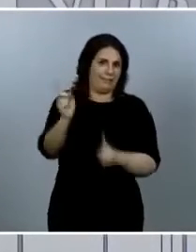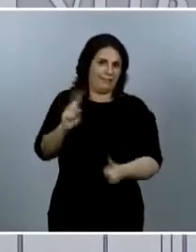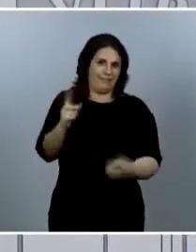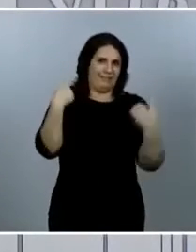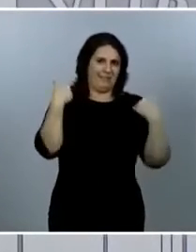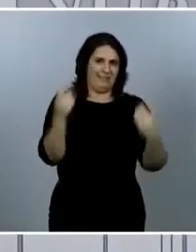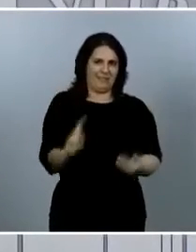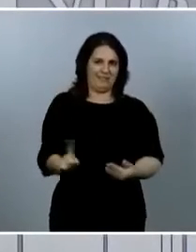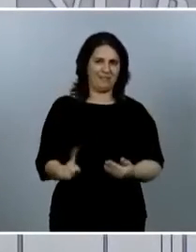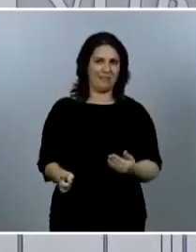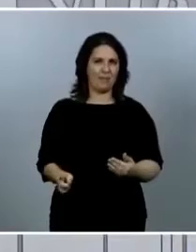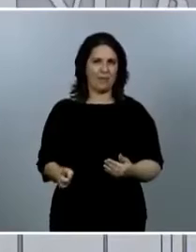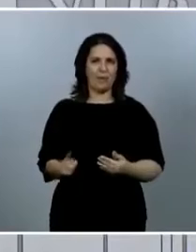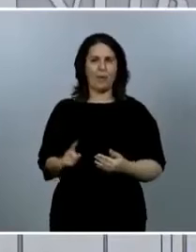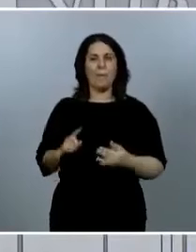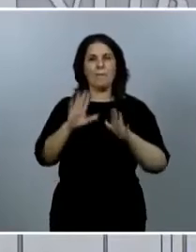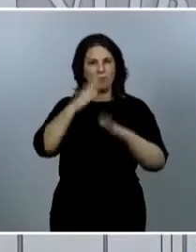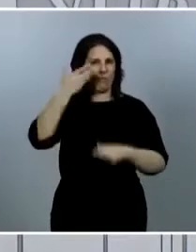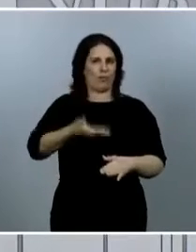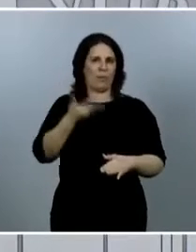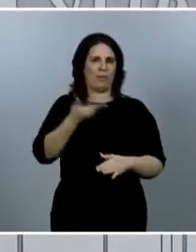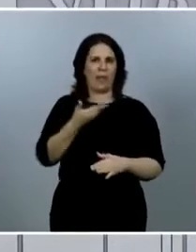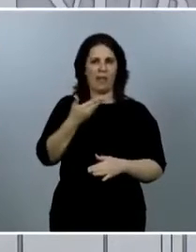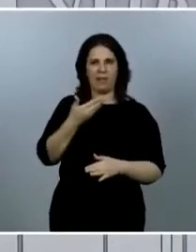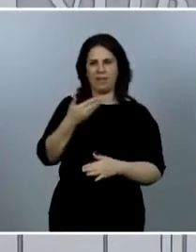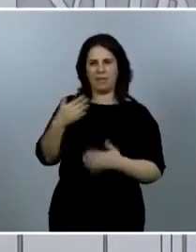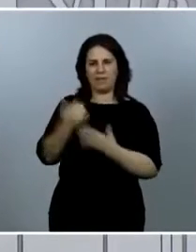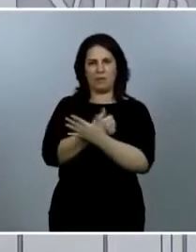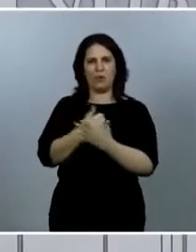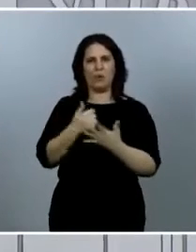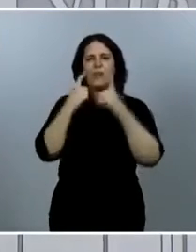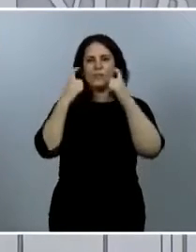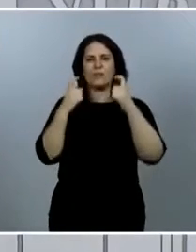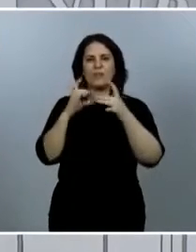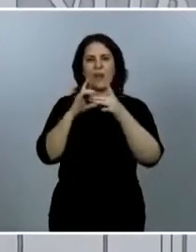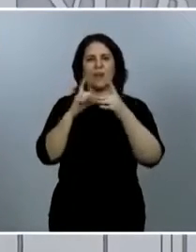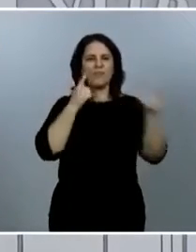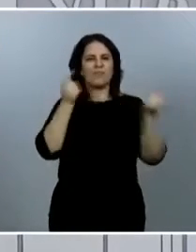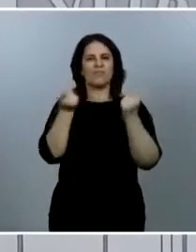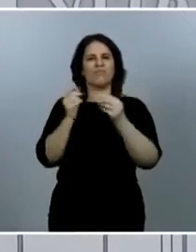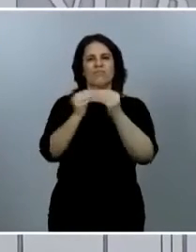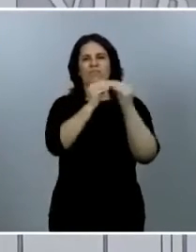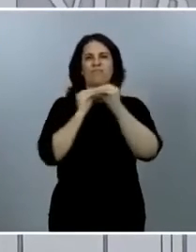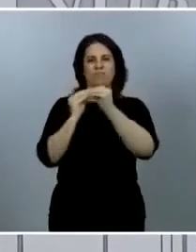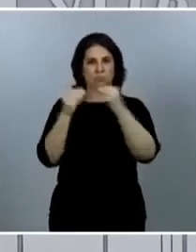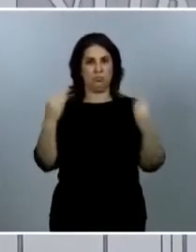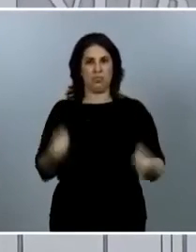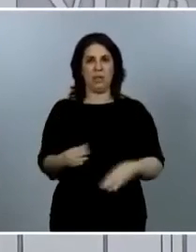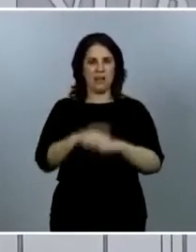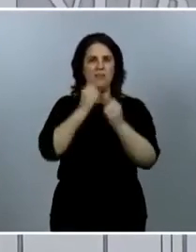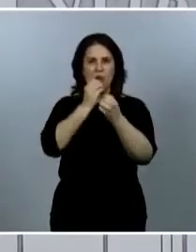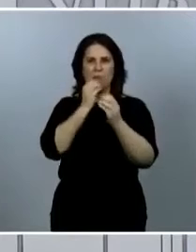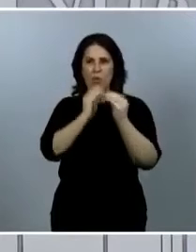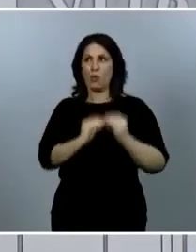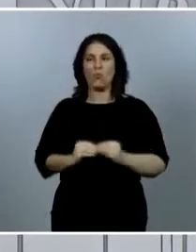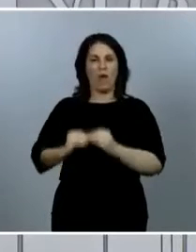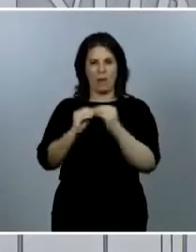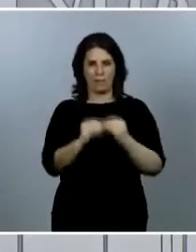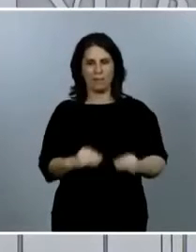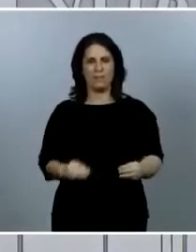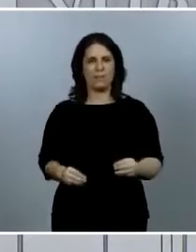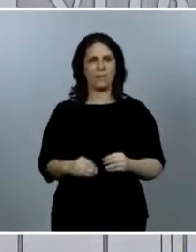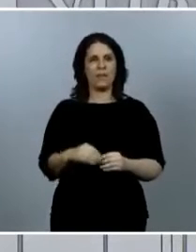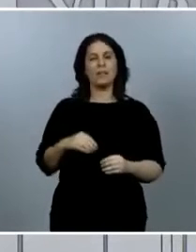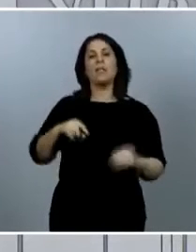fundamental que todos tengamos la mayor coordinación posible a la hora de dar las informaciones. En estas preguntas frecuentes sí que